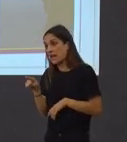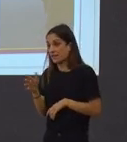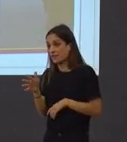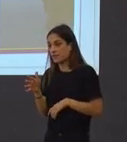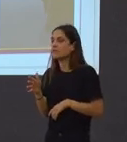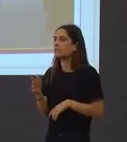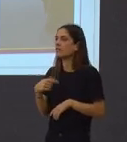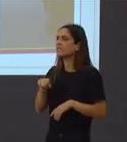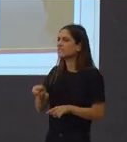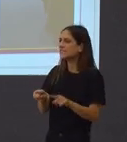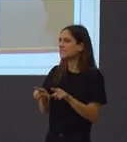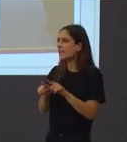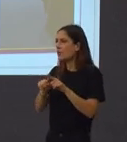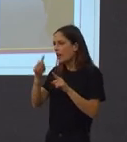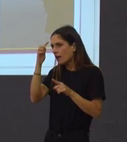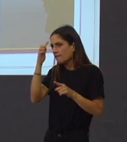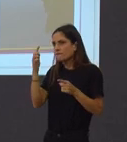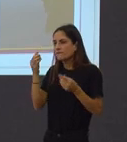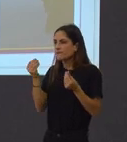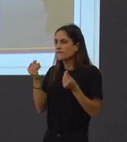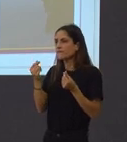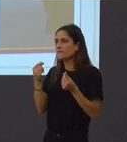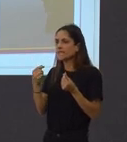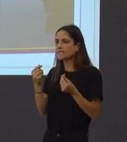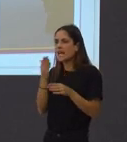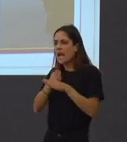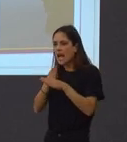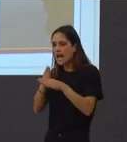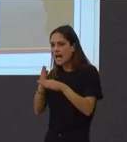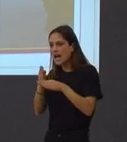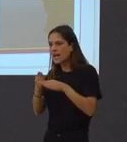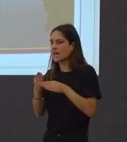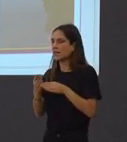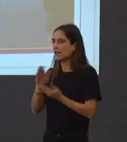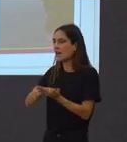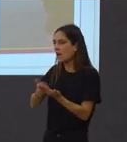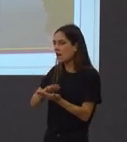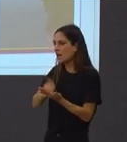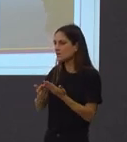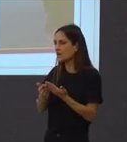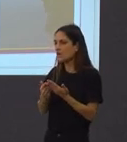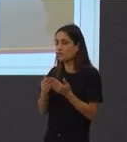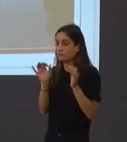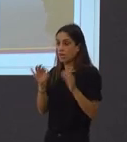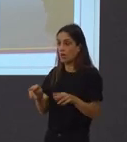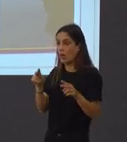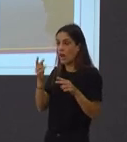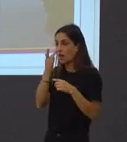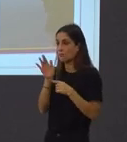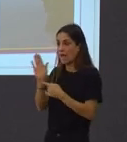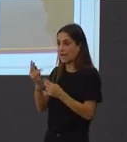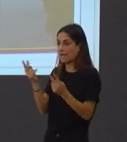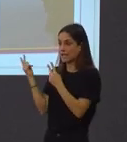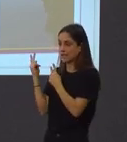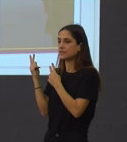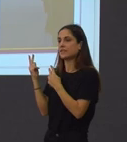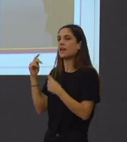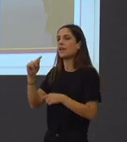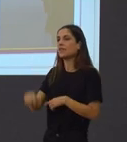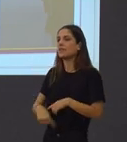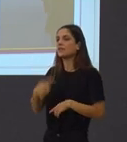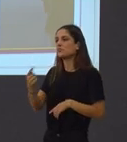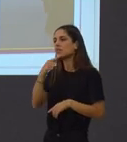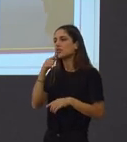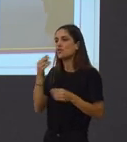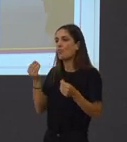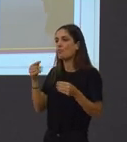cárnicoasada. No, así tal cual viamos na imaxe, no? E logo, os clásicos